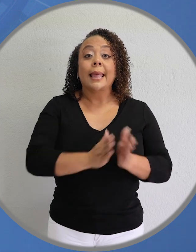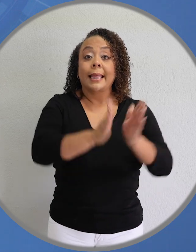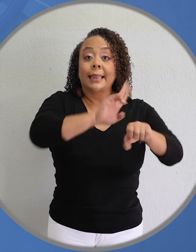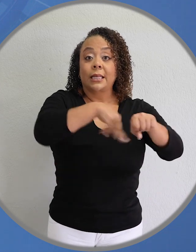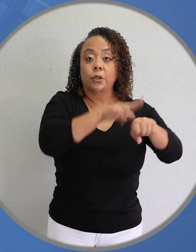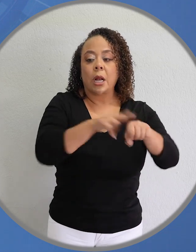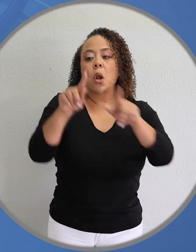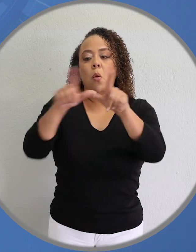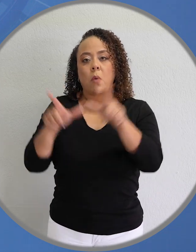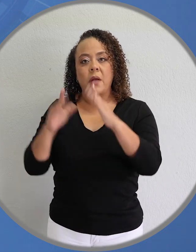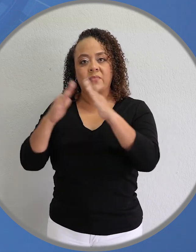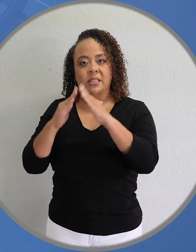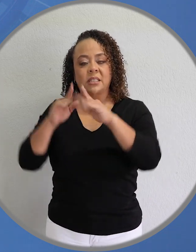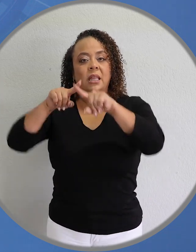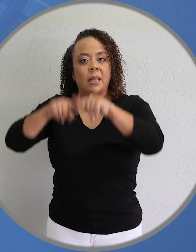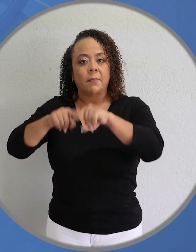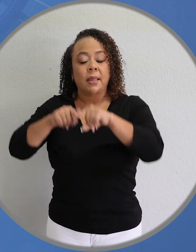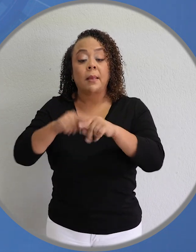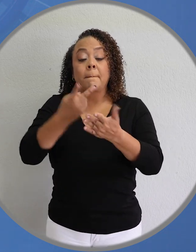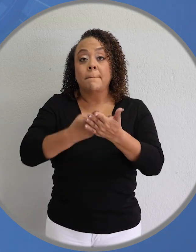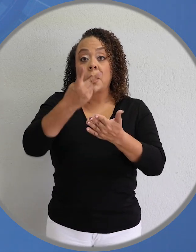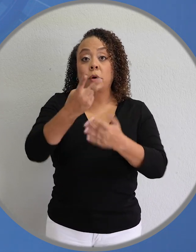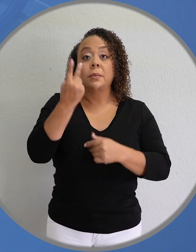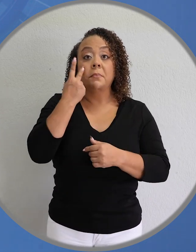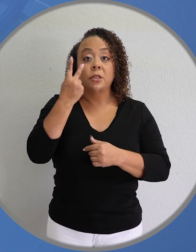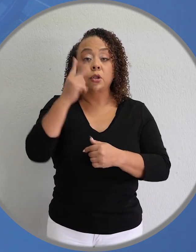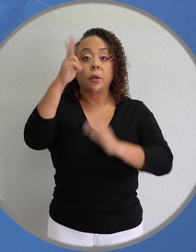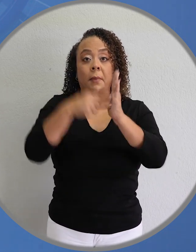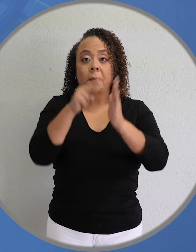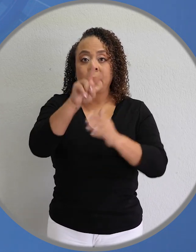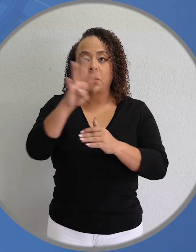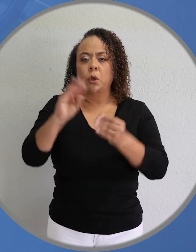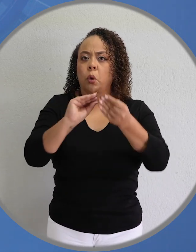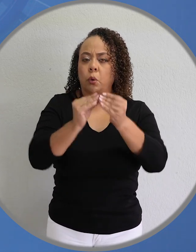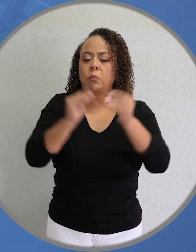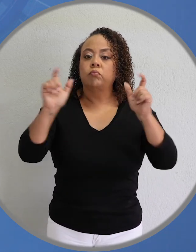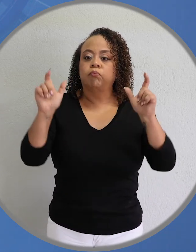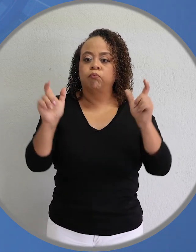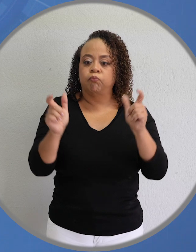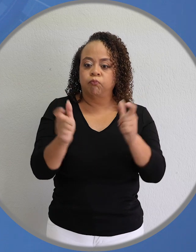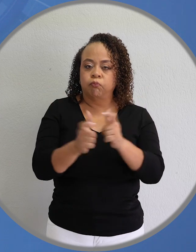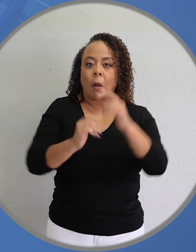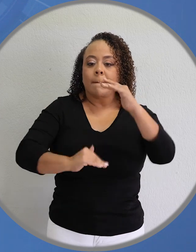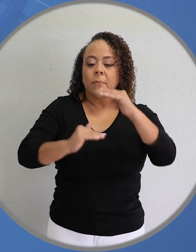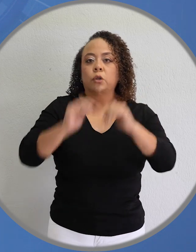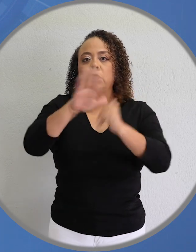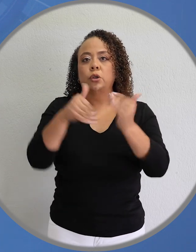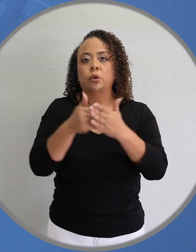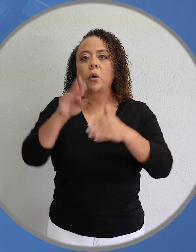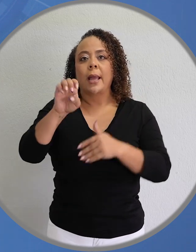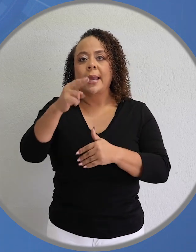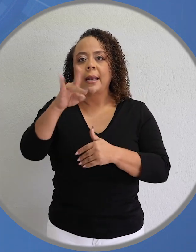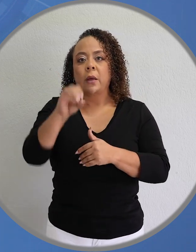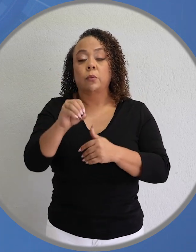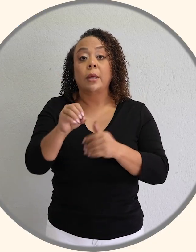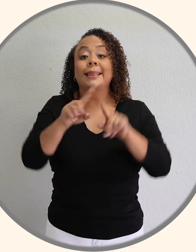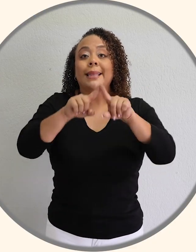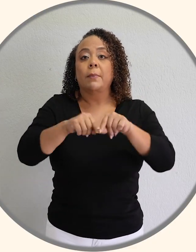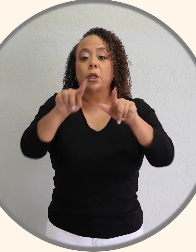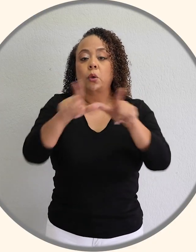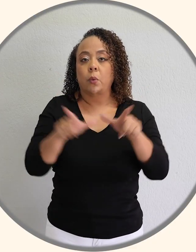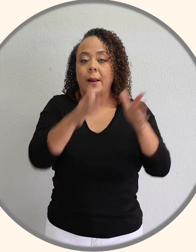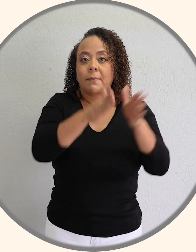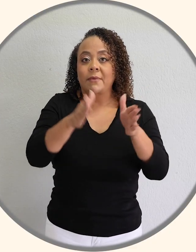nacional como por zona de residencia, los valores observados en el 2024 son los más bajos de toda la serie de NAO. Según región de planificación,